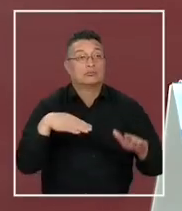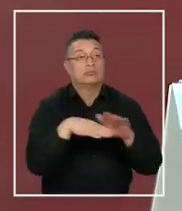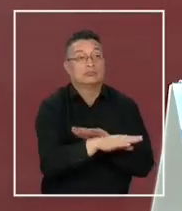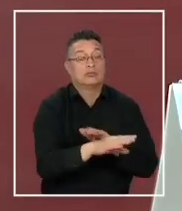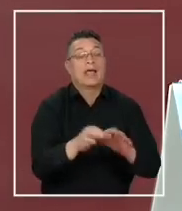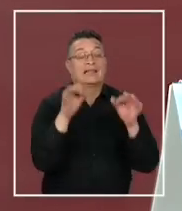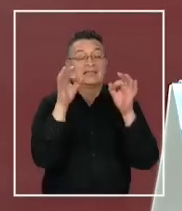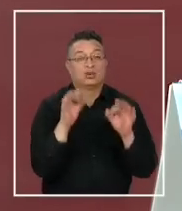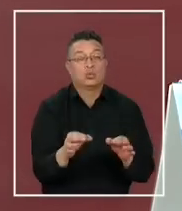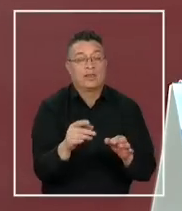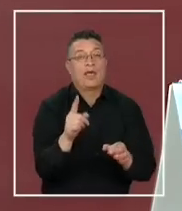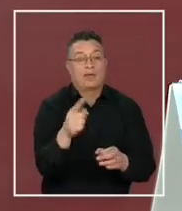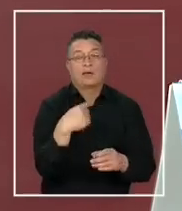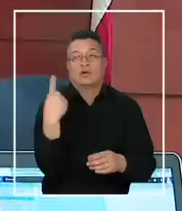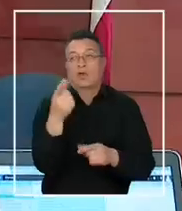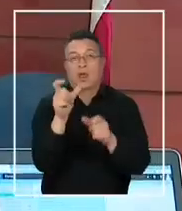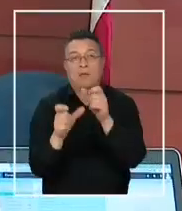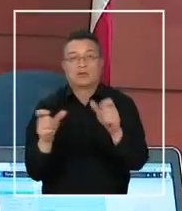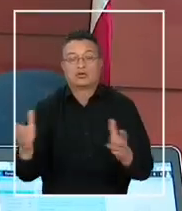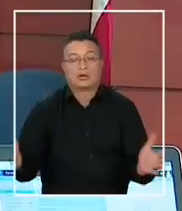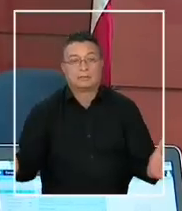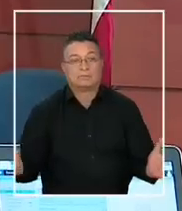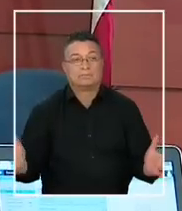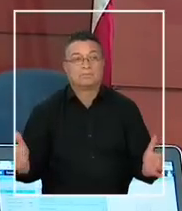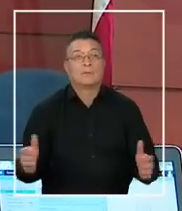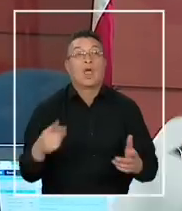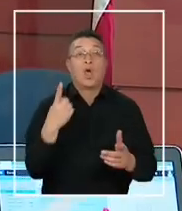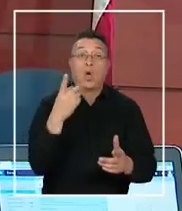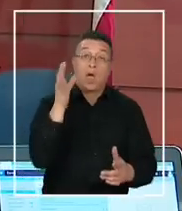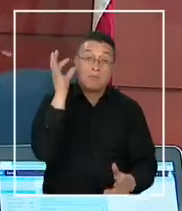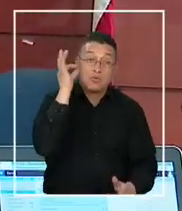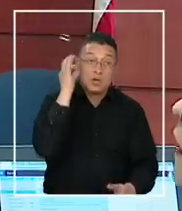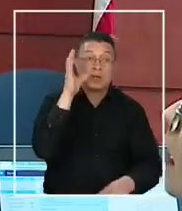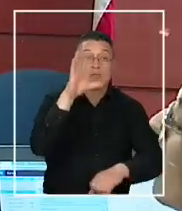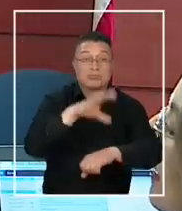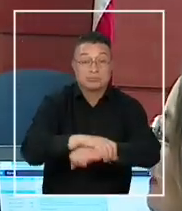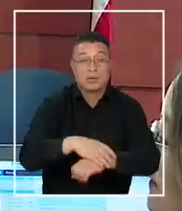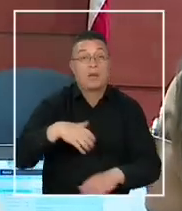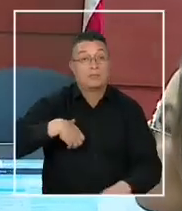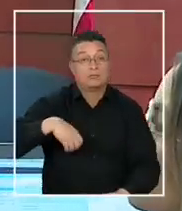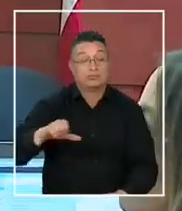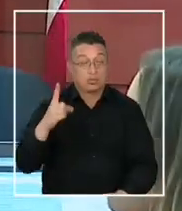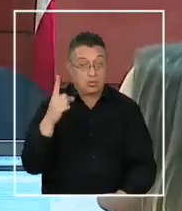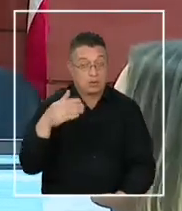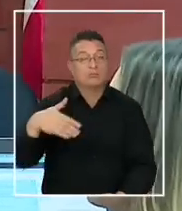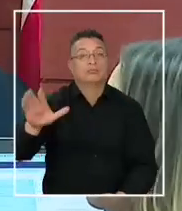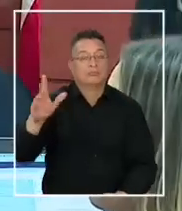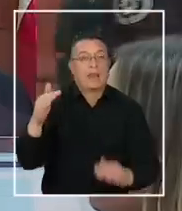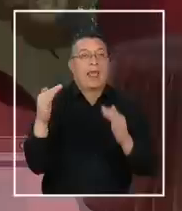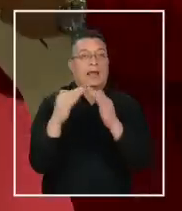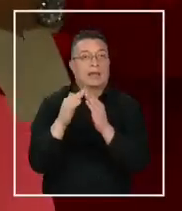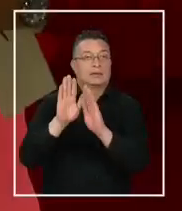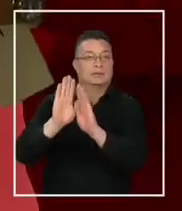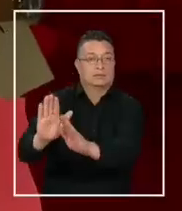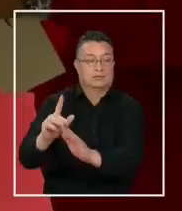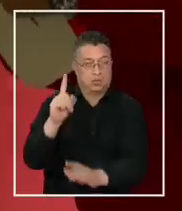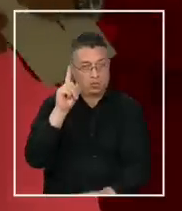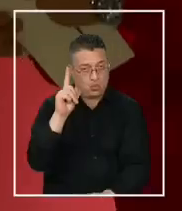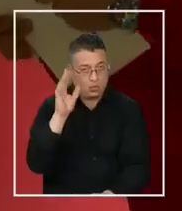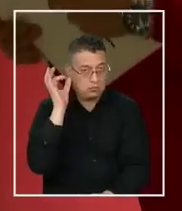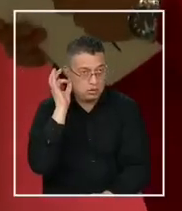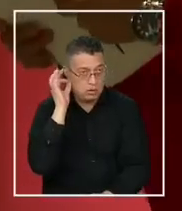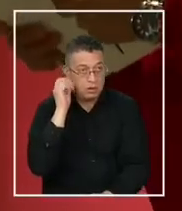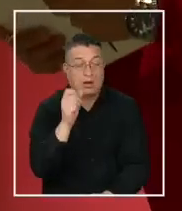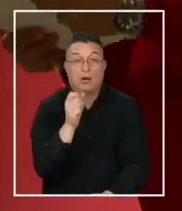entonces asegurar la seguridad de la sociedad. Una de las mujeres detenidas por la PDI quedó en libertad y con arresto domiciliario total. Se le